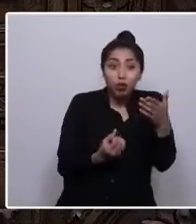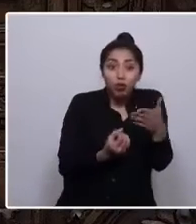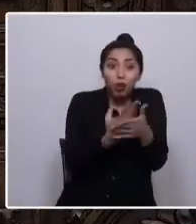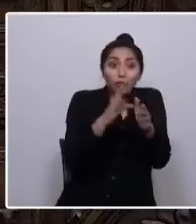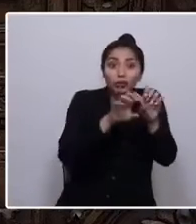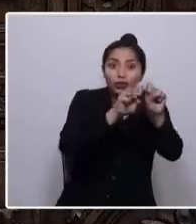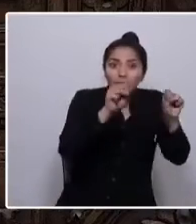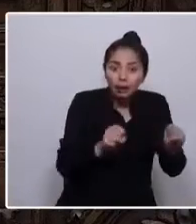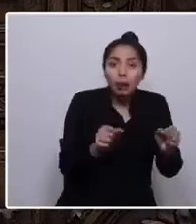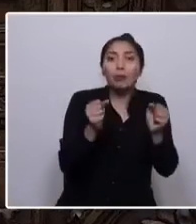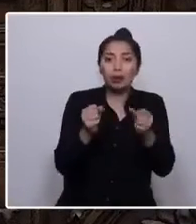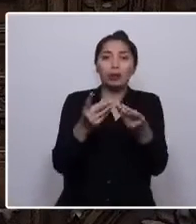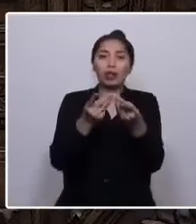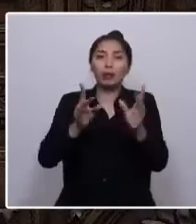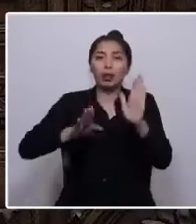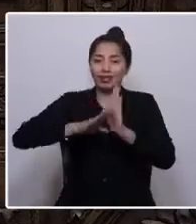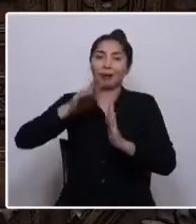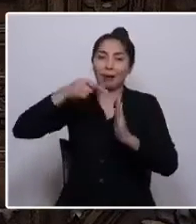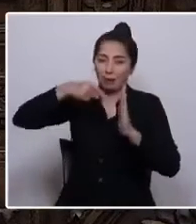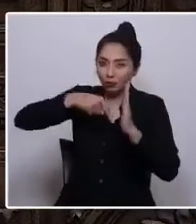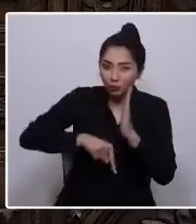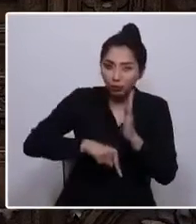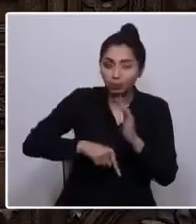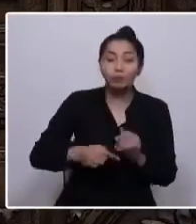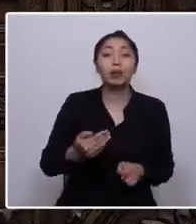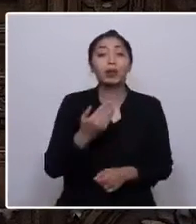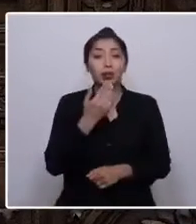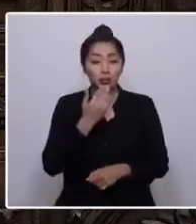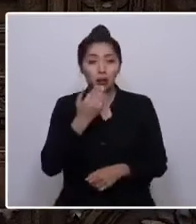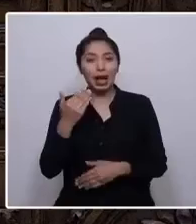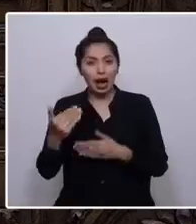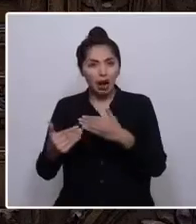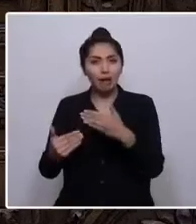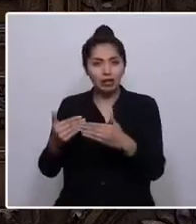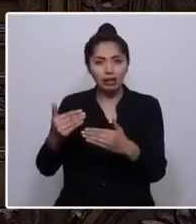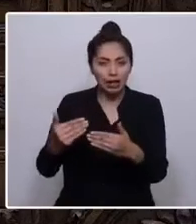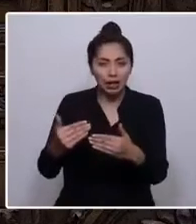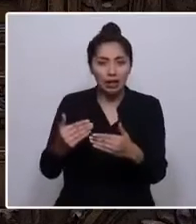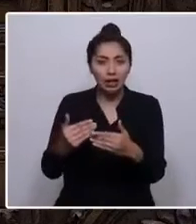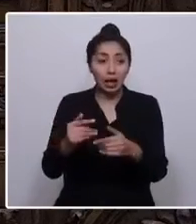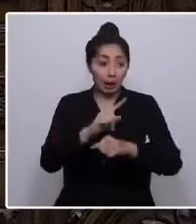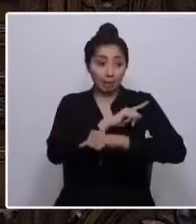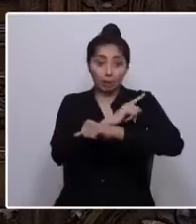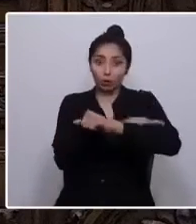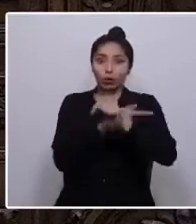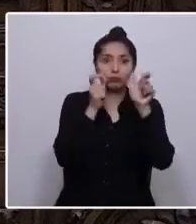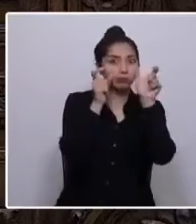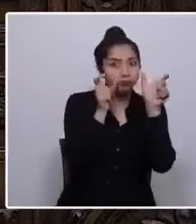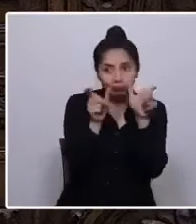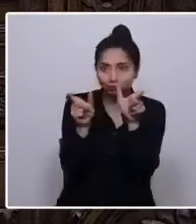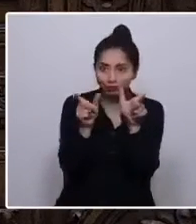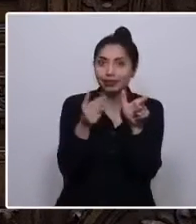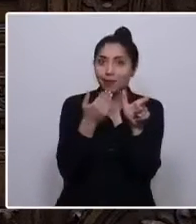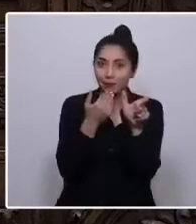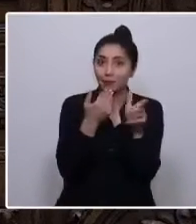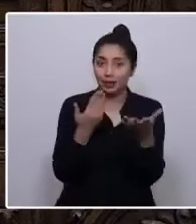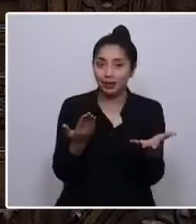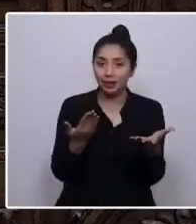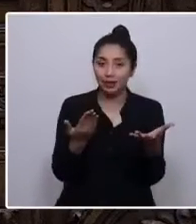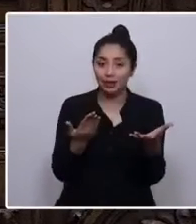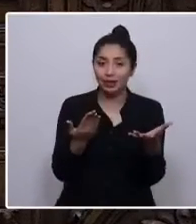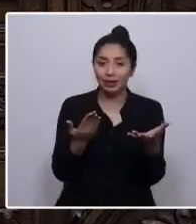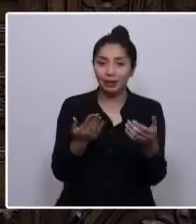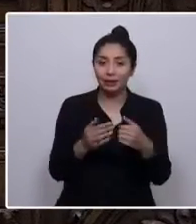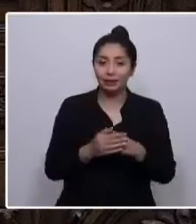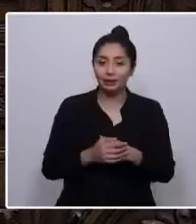democracia. Y también, por cierto, avanzar en el control del poder. Poder sin control deviene en